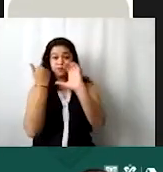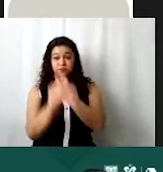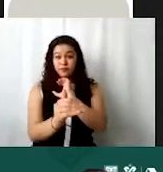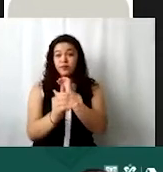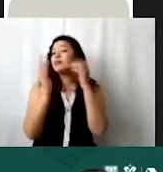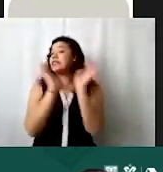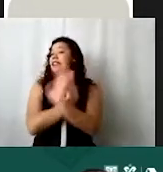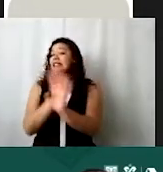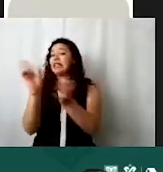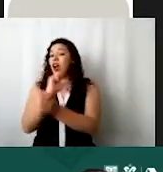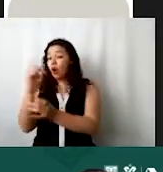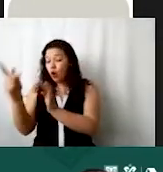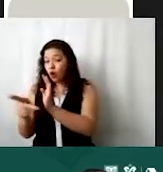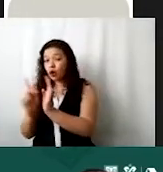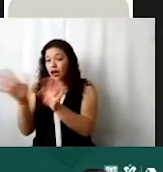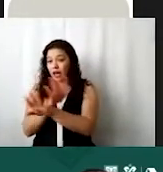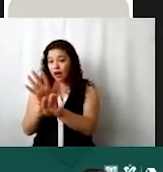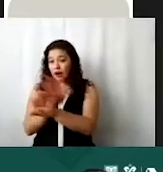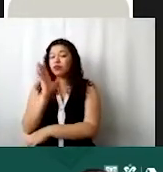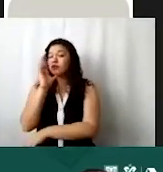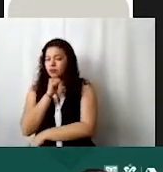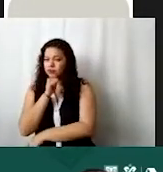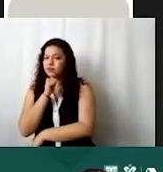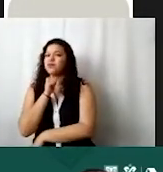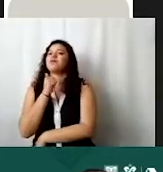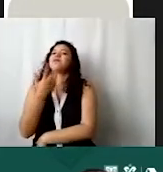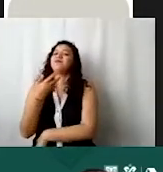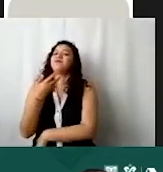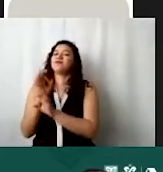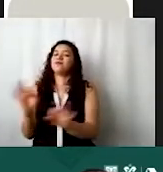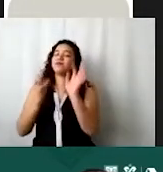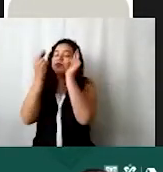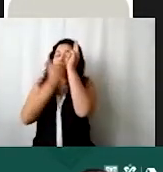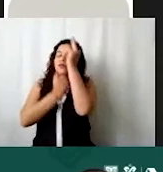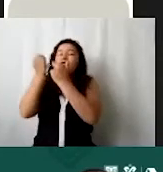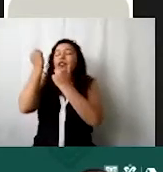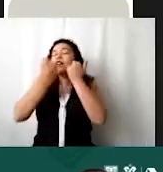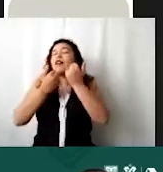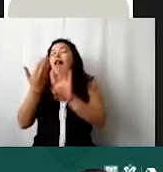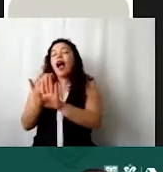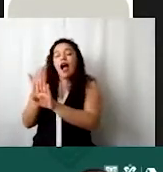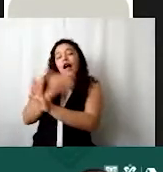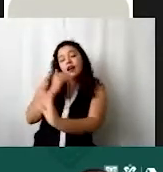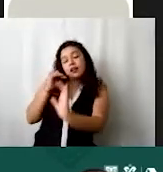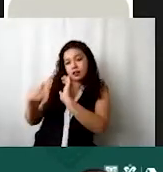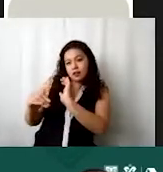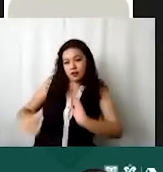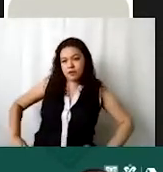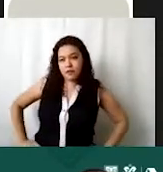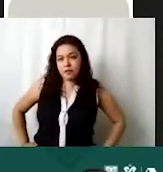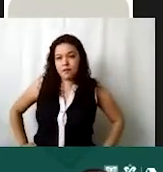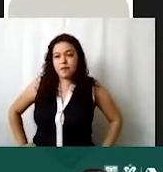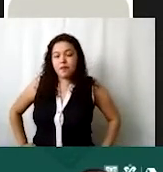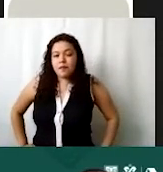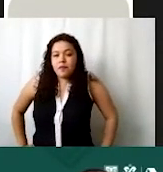volver a entrar a hacer cambios entonces por eso es importante que lo revisen bien antes de enviarlo obviamente ya una vez que